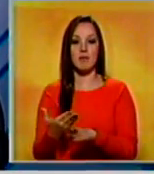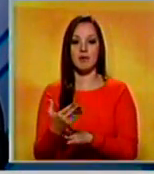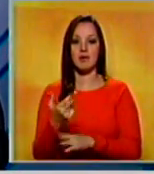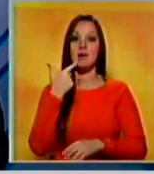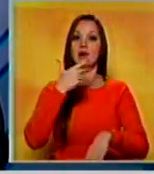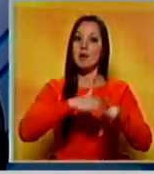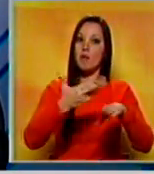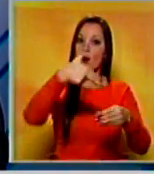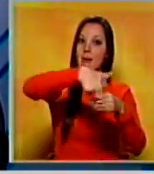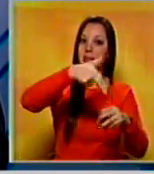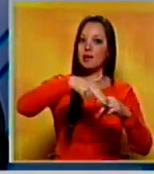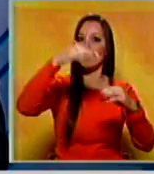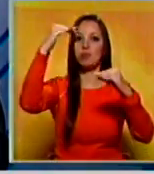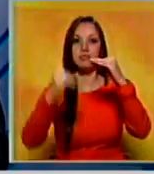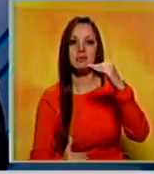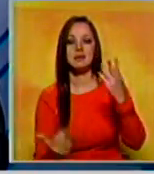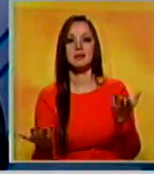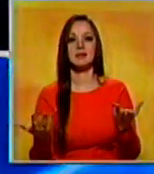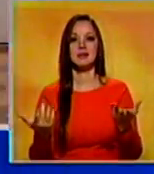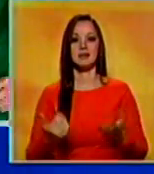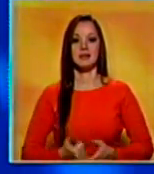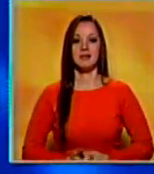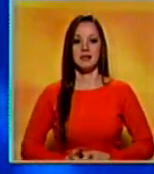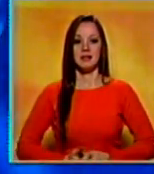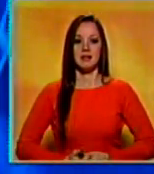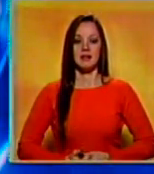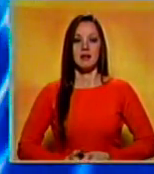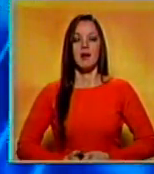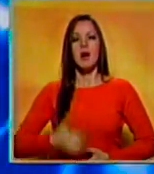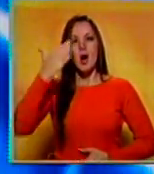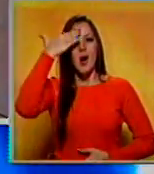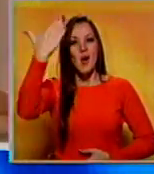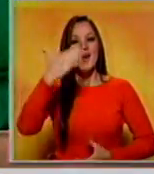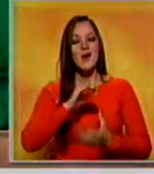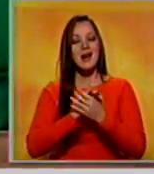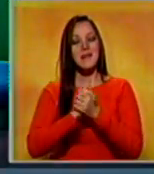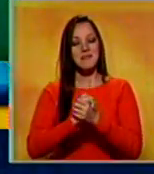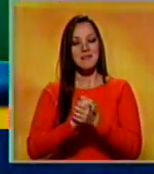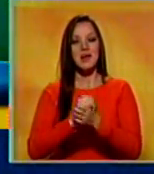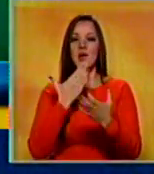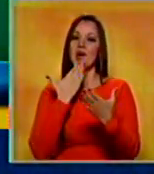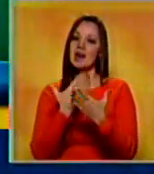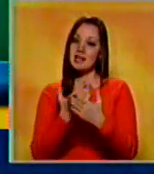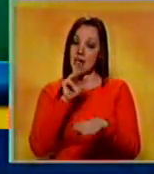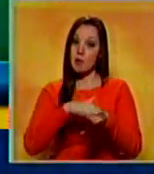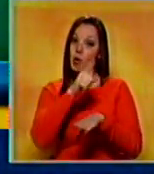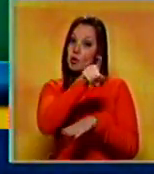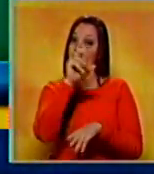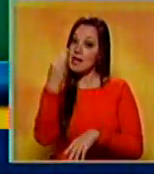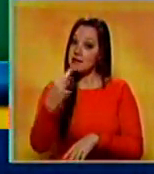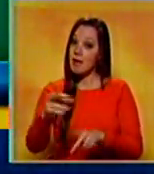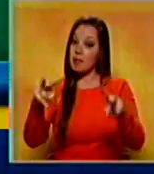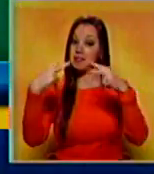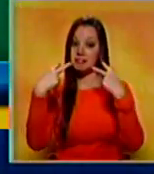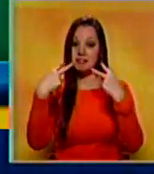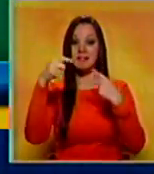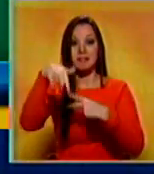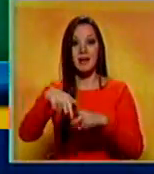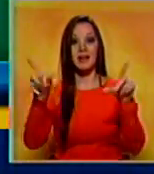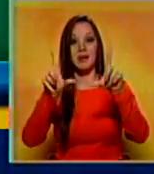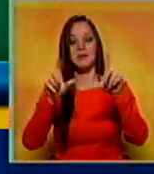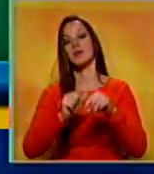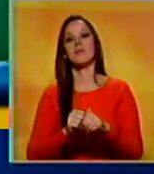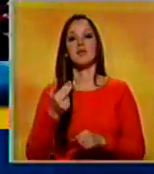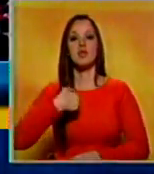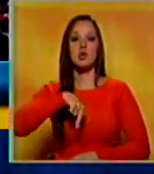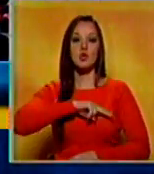petróleo. Liz Flores nos tiene el reporte. Hola, ¿qué tal amigos? Gracias por acompañarnos siempre. Estamos en la sede del diario Últimas Noticias porque aquí se está